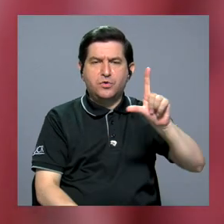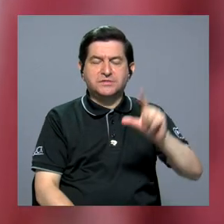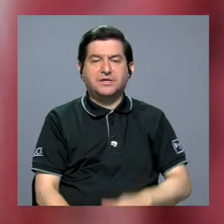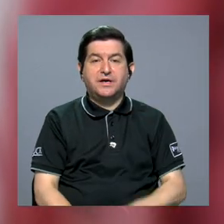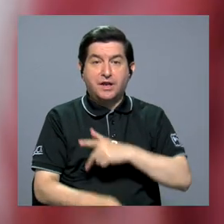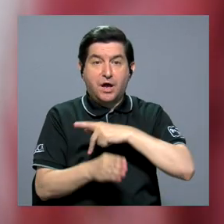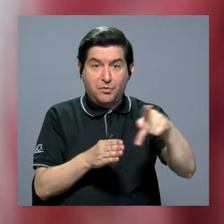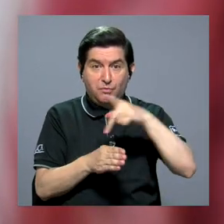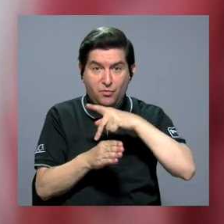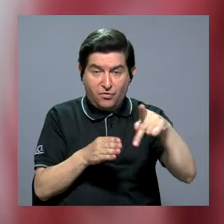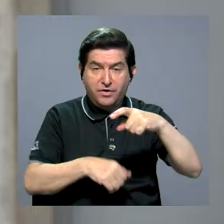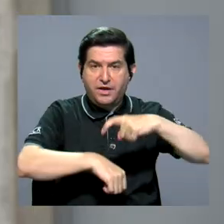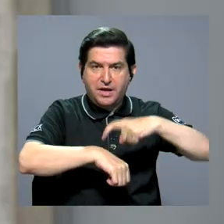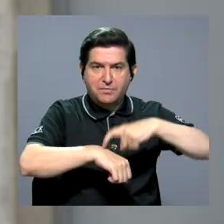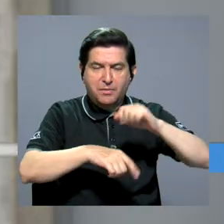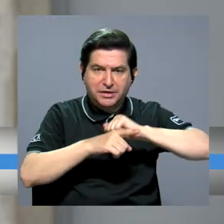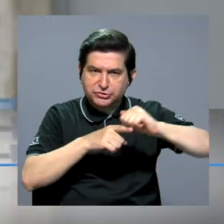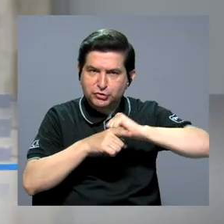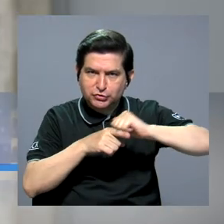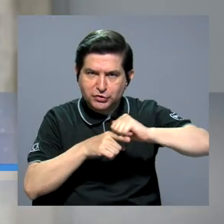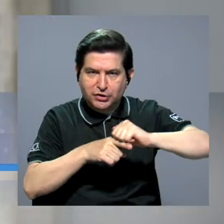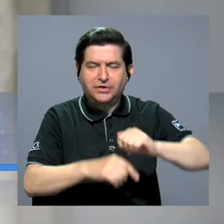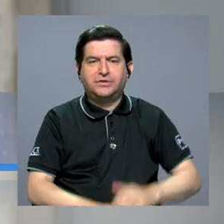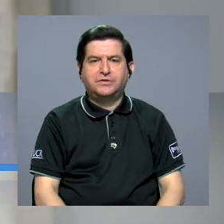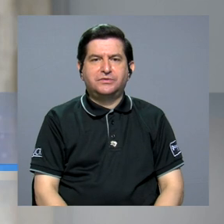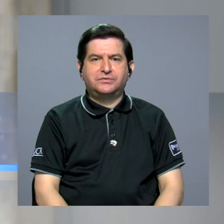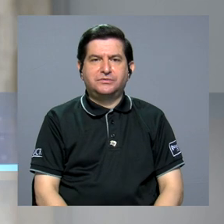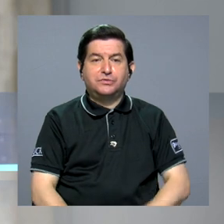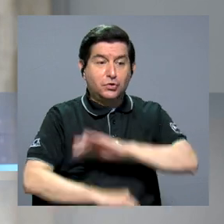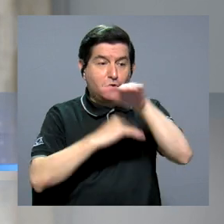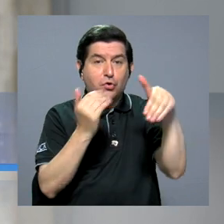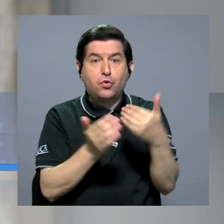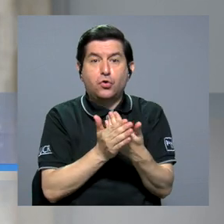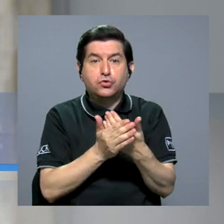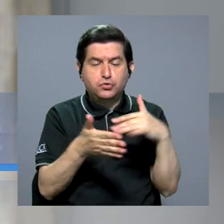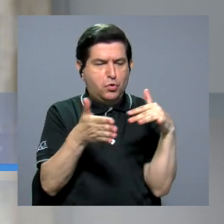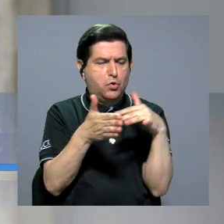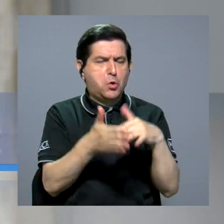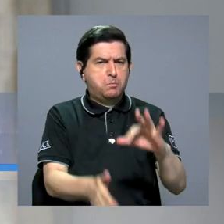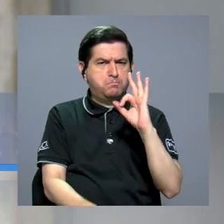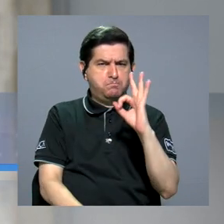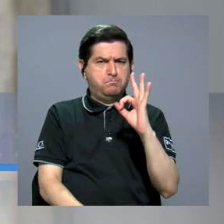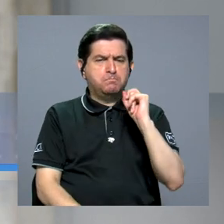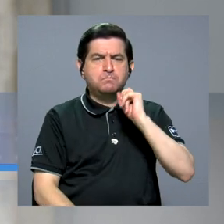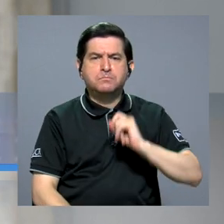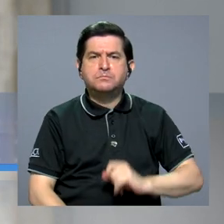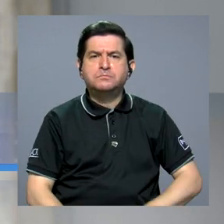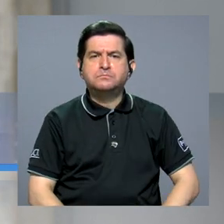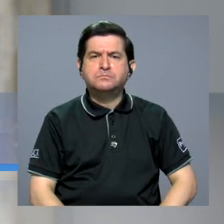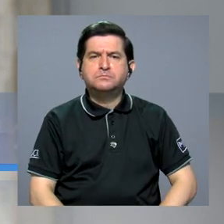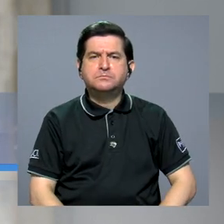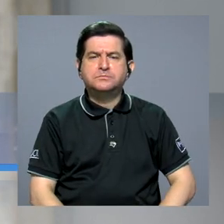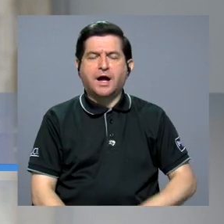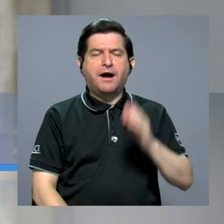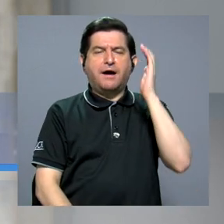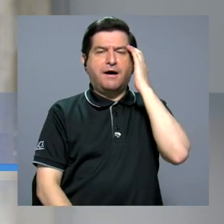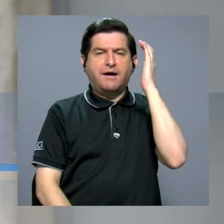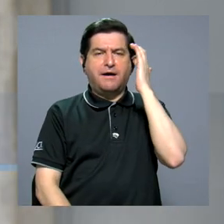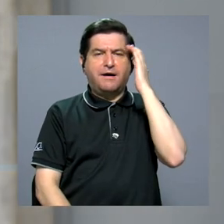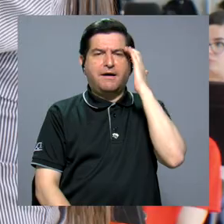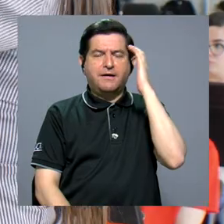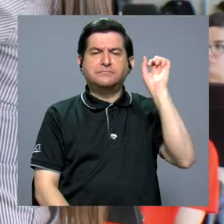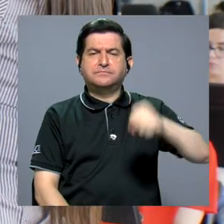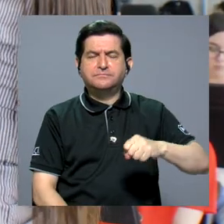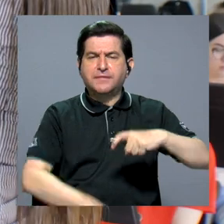profesionalismo a la hora de los ensayos. Llegar con todas las partes estudiadas. Ser consciente